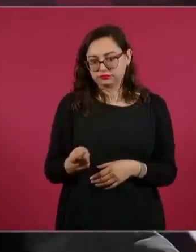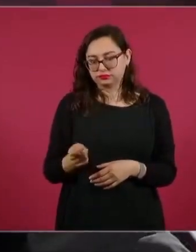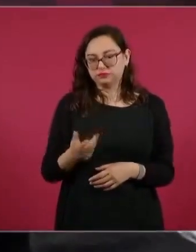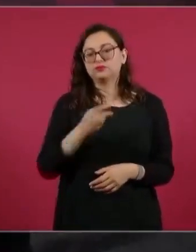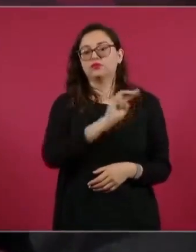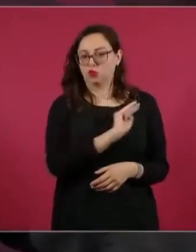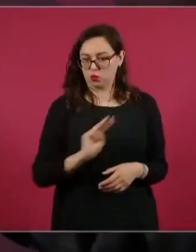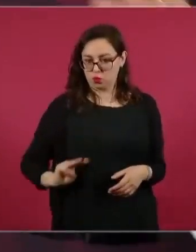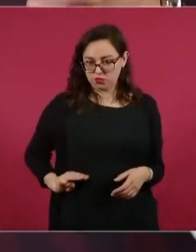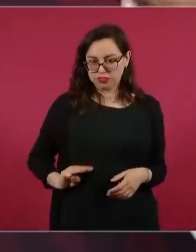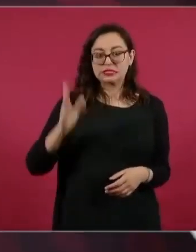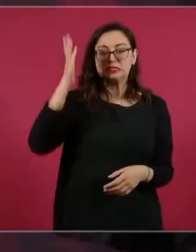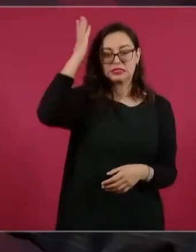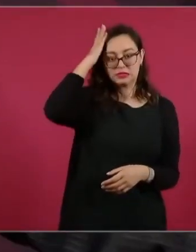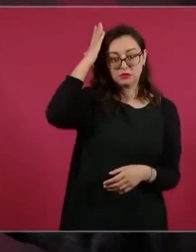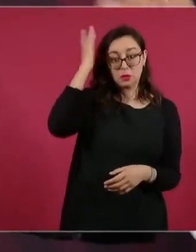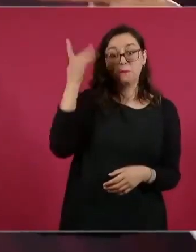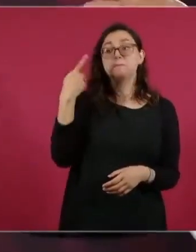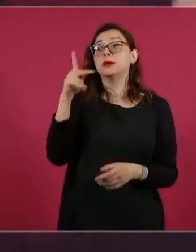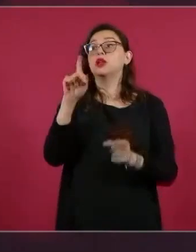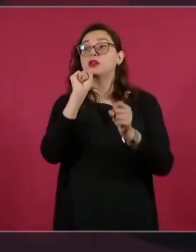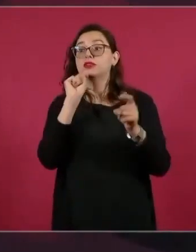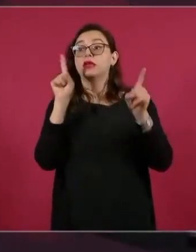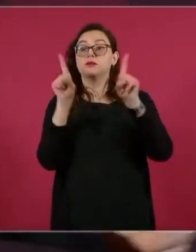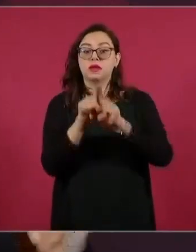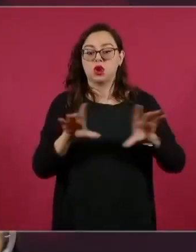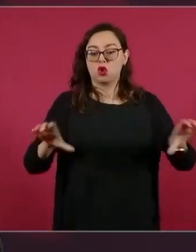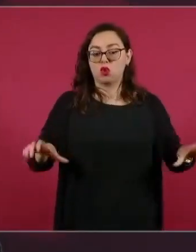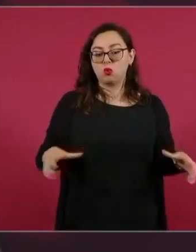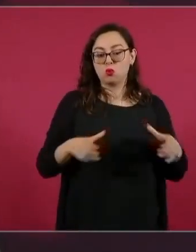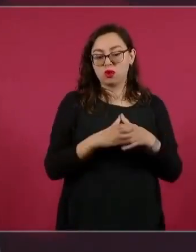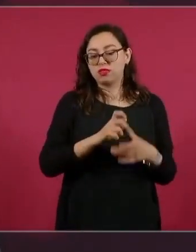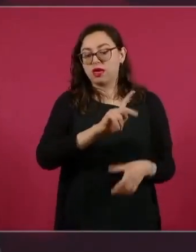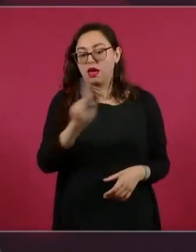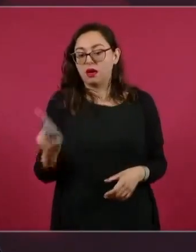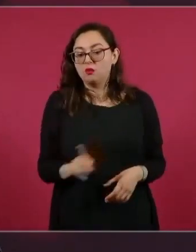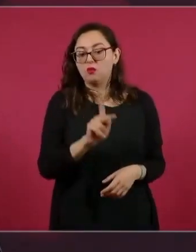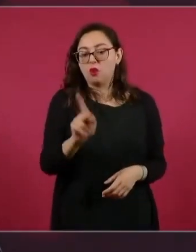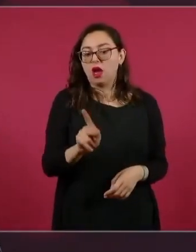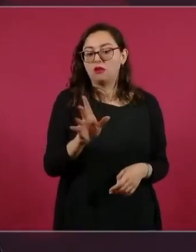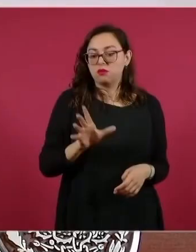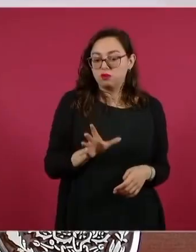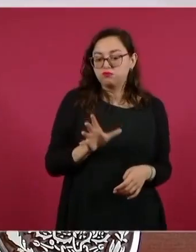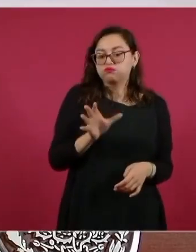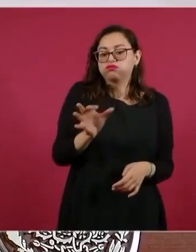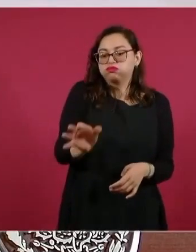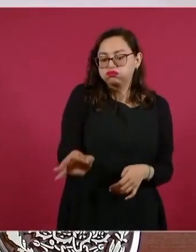comunidades, pueblos, en el caso urbano,